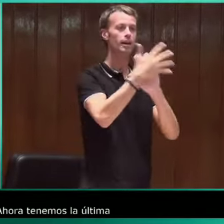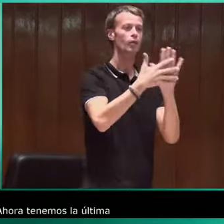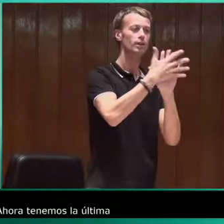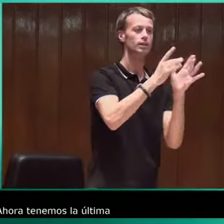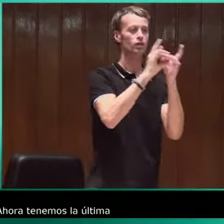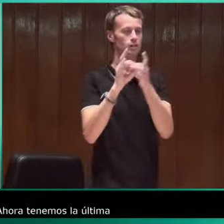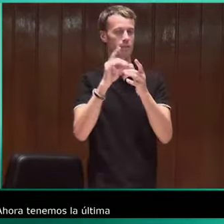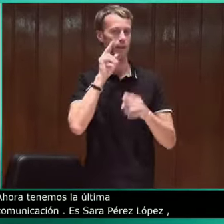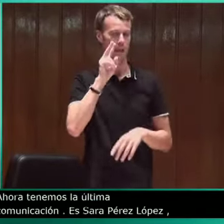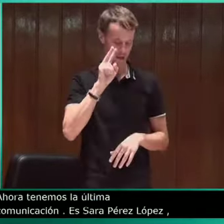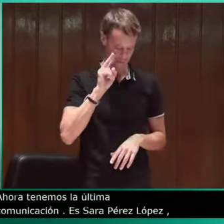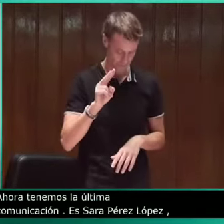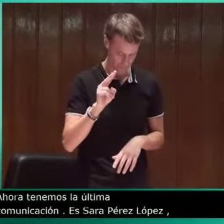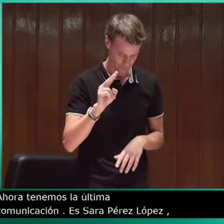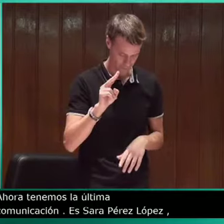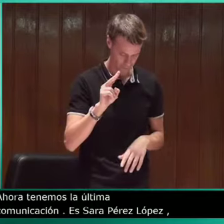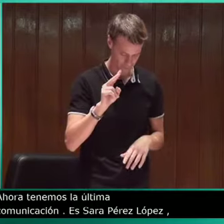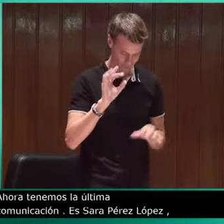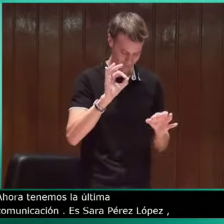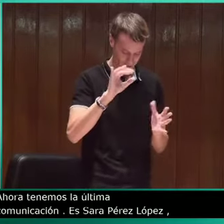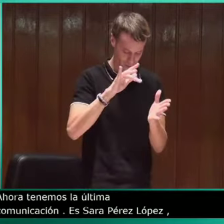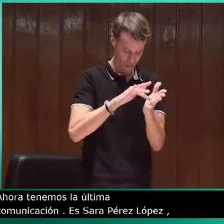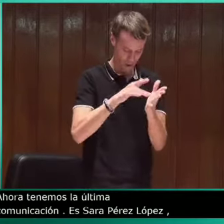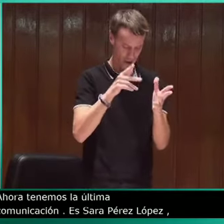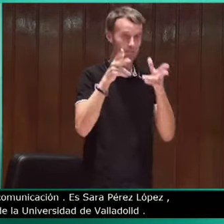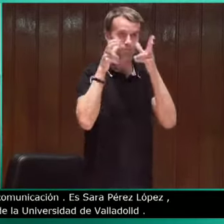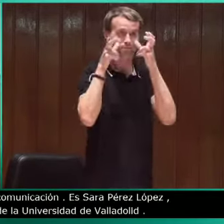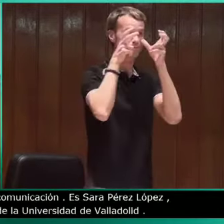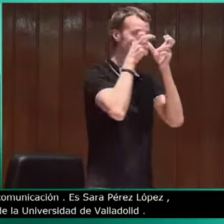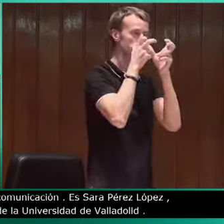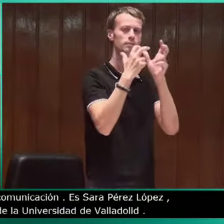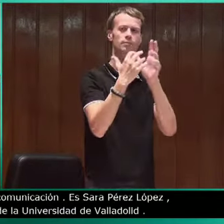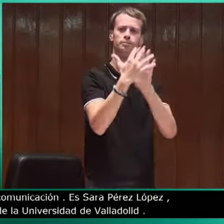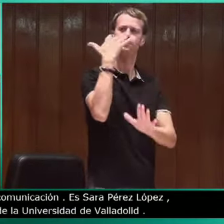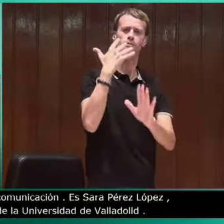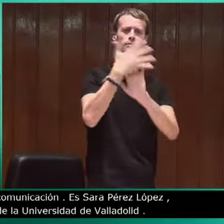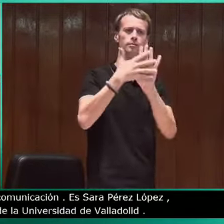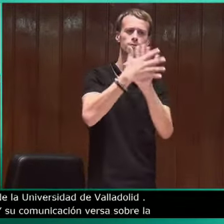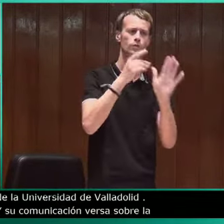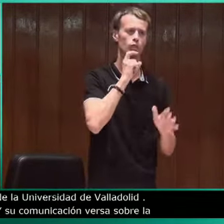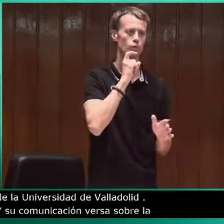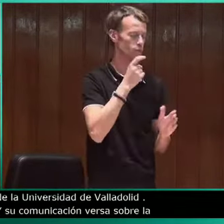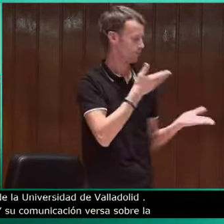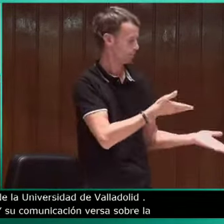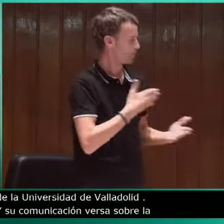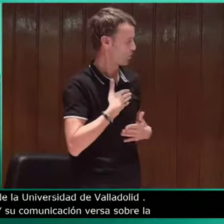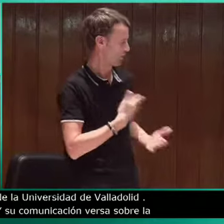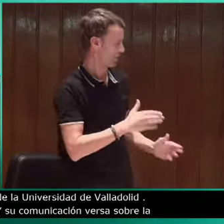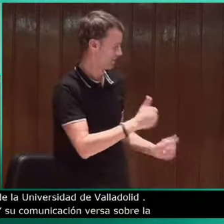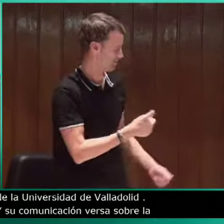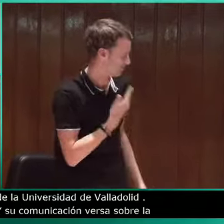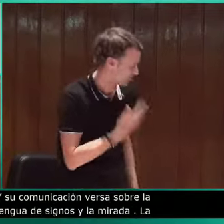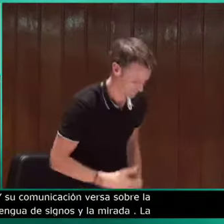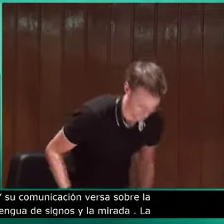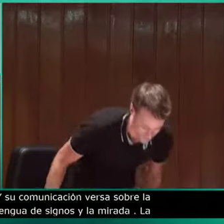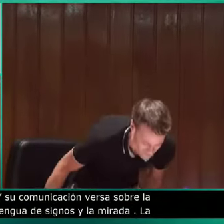Y su comunicación versa sobre la lengua de signos y la mirada. La influencia de la utilización de